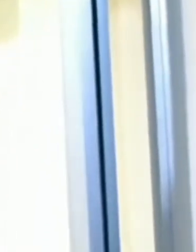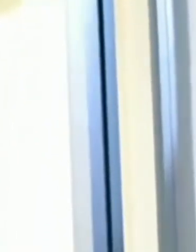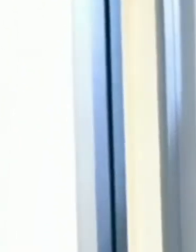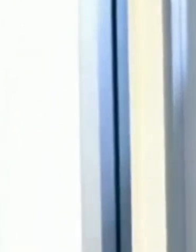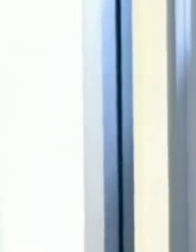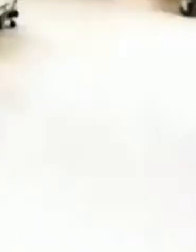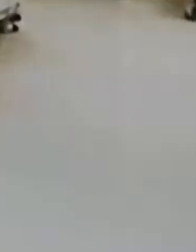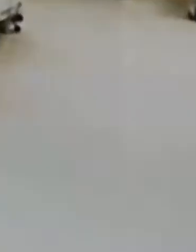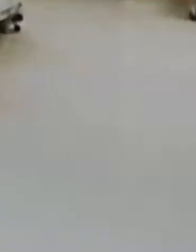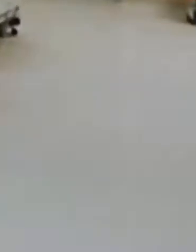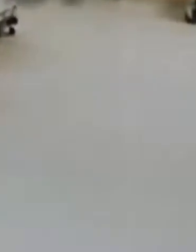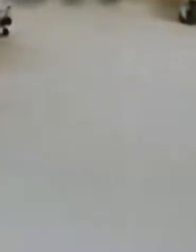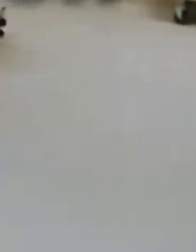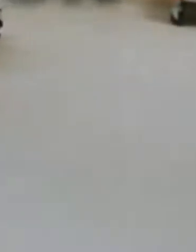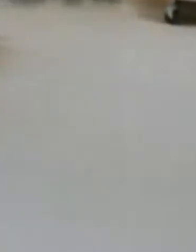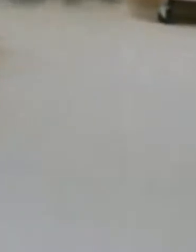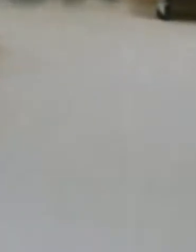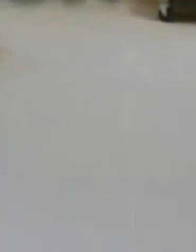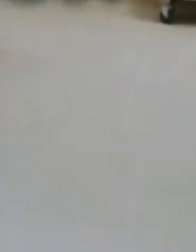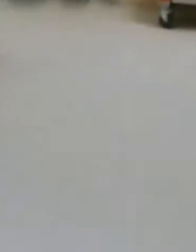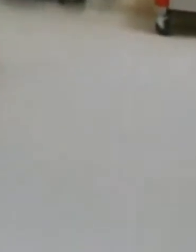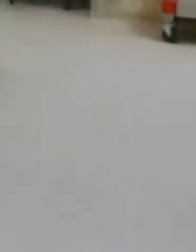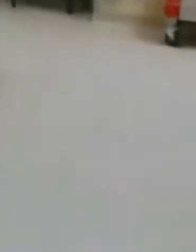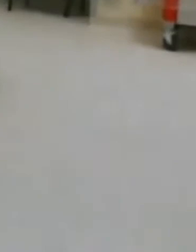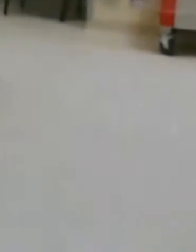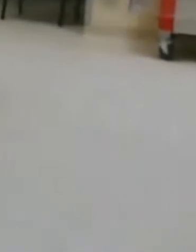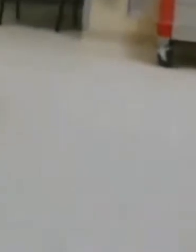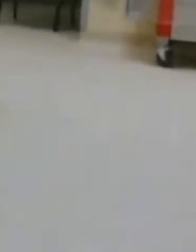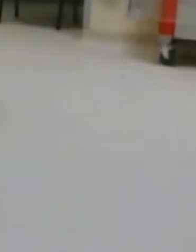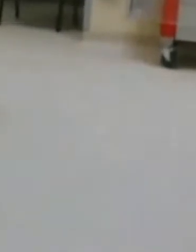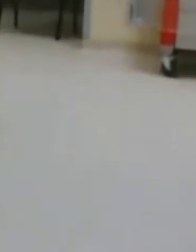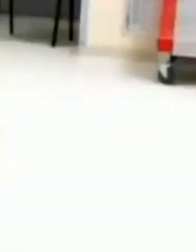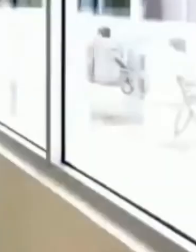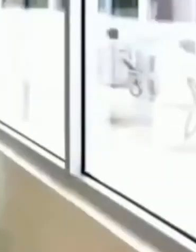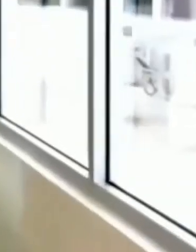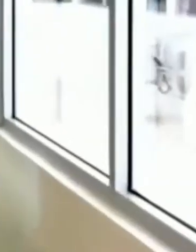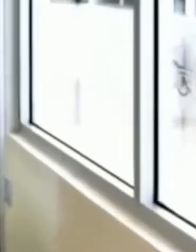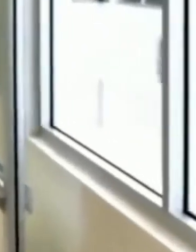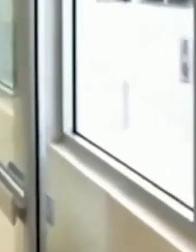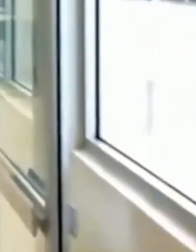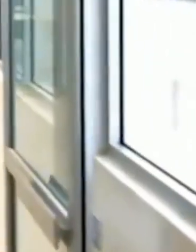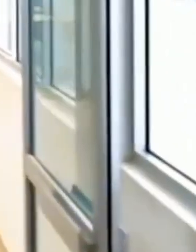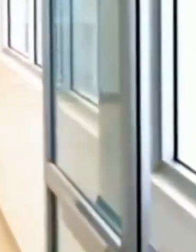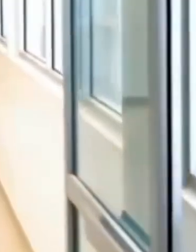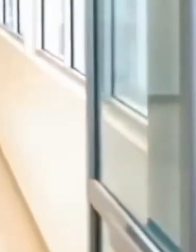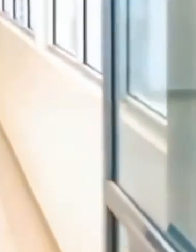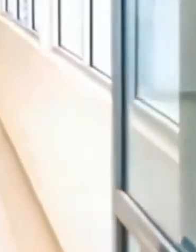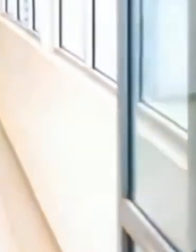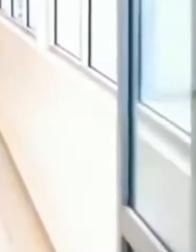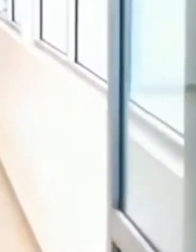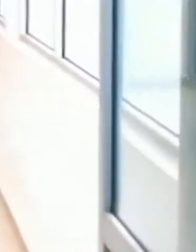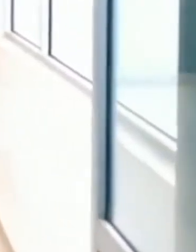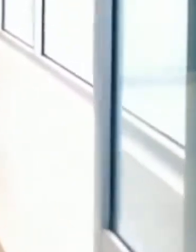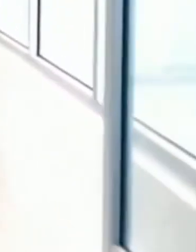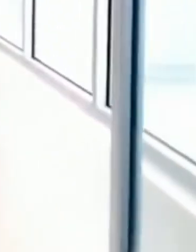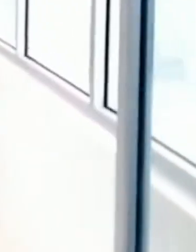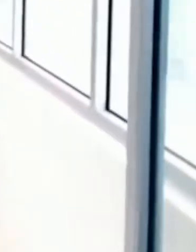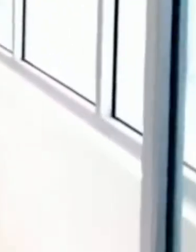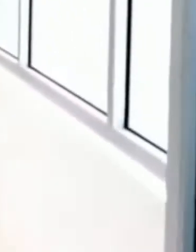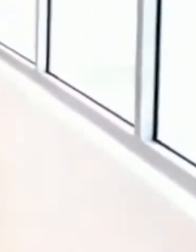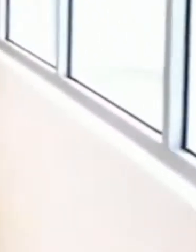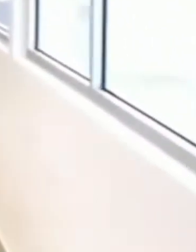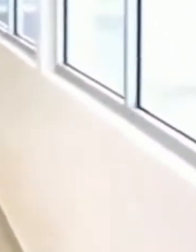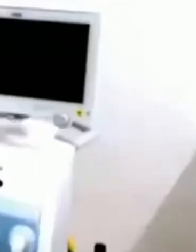Esta nueva unidad médica cuenta con 17 camas para personas adultas y tres para pediatría, que permitirán tener una